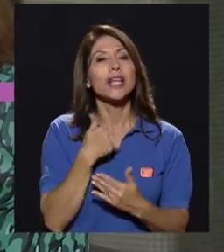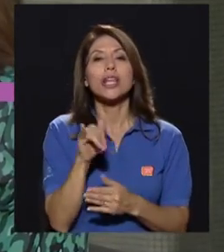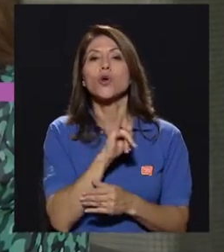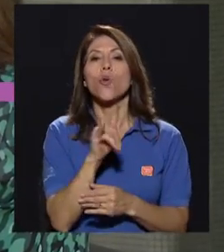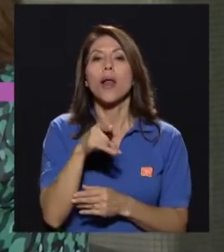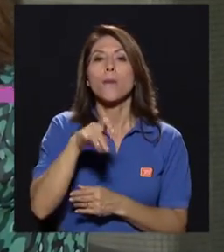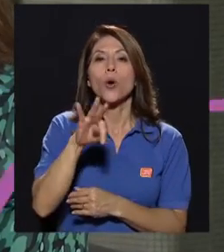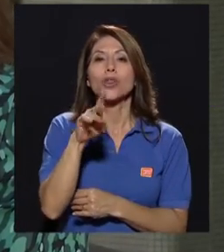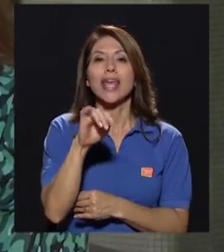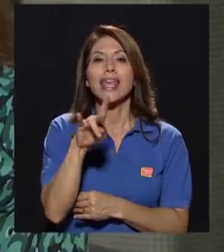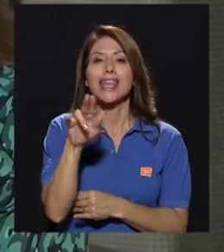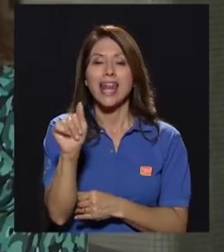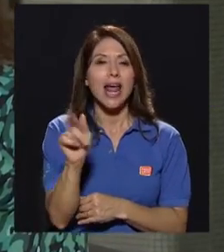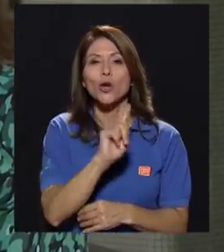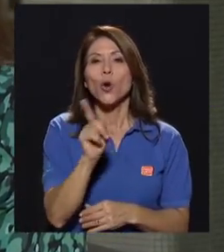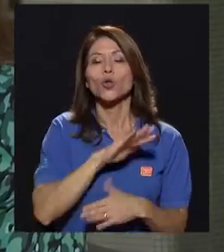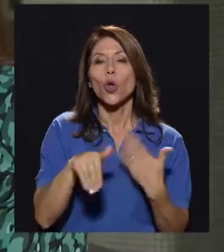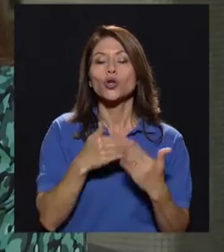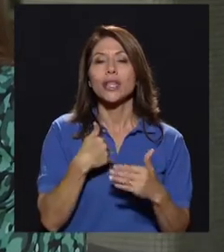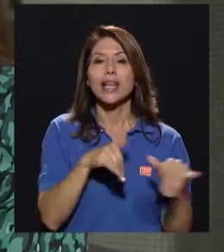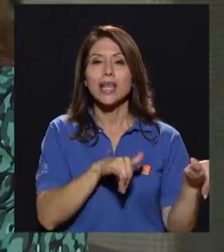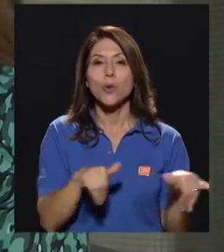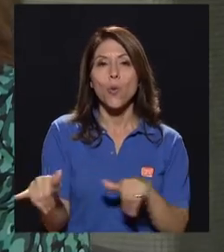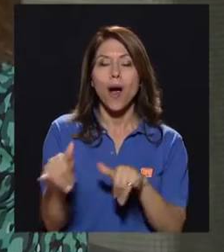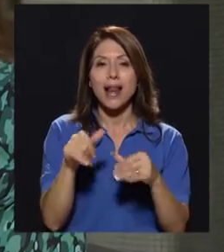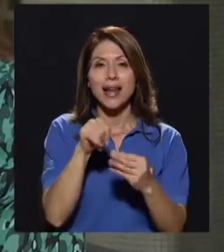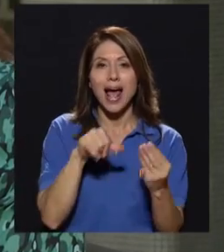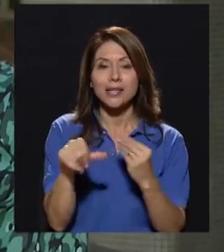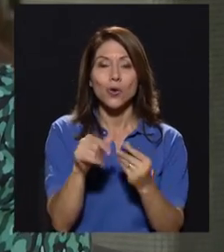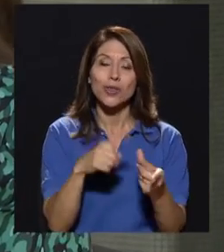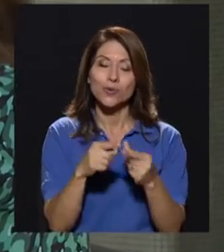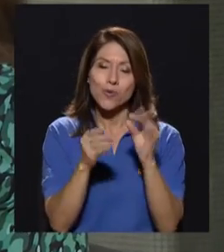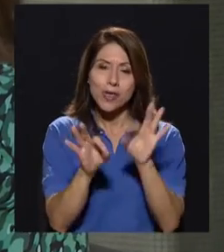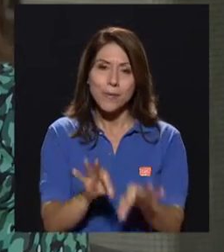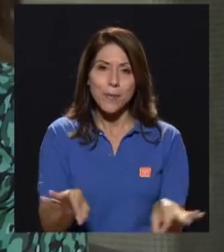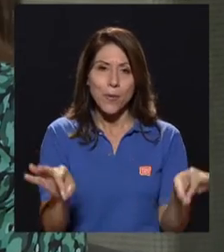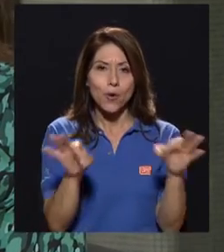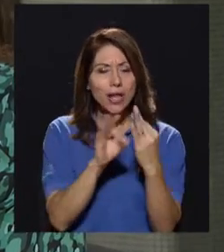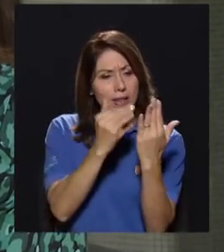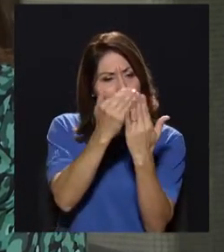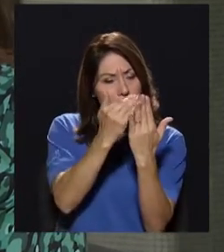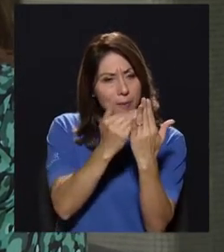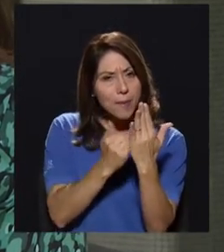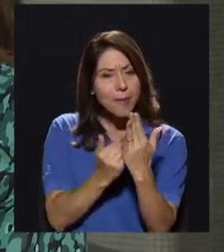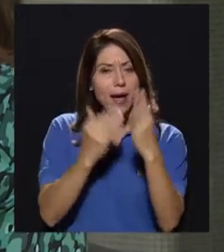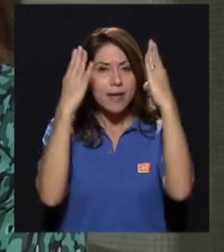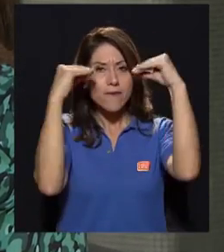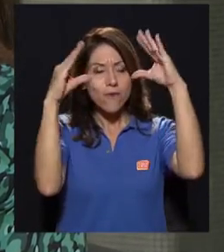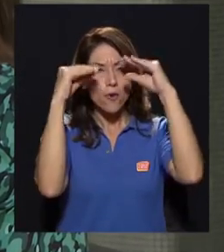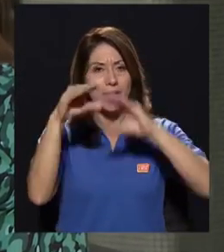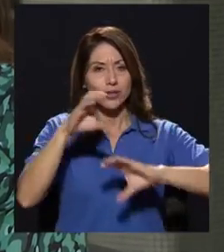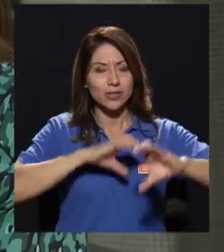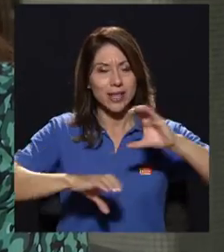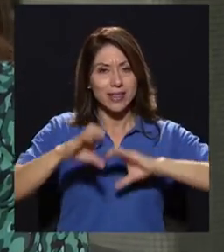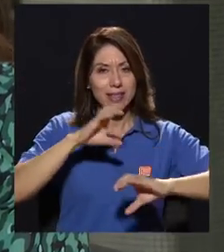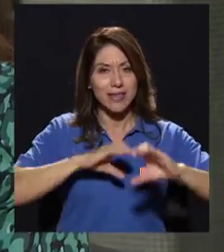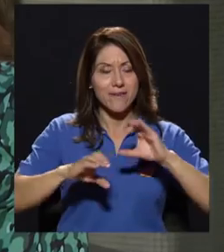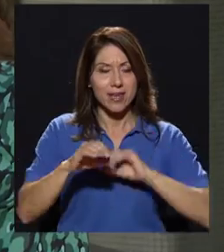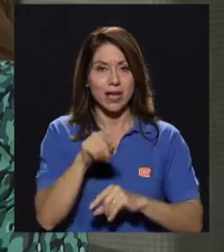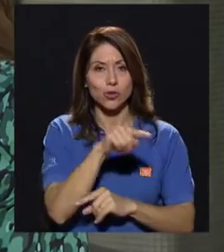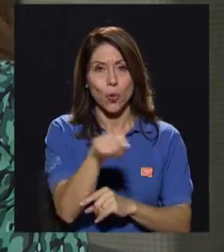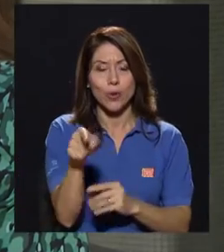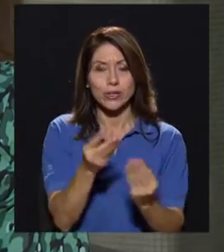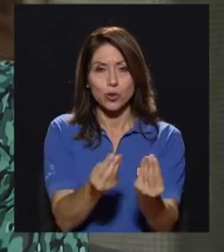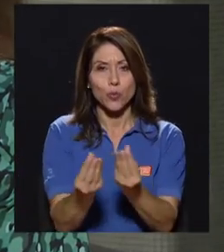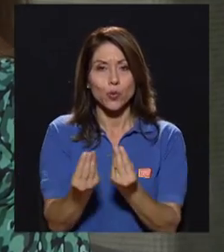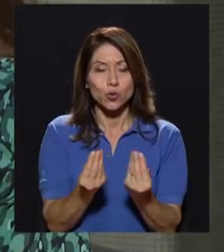son mundos diferentes. Entonces, es importante, como cualquier alimento, informarse, buscar información científica acerca